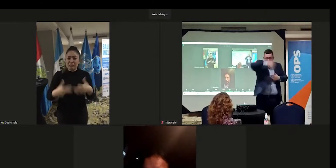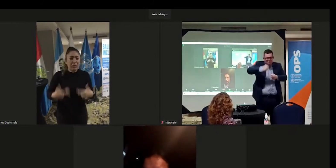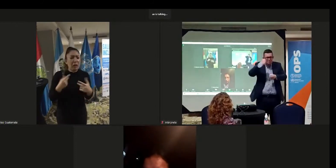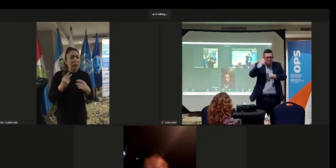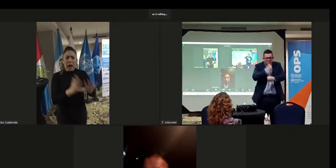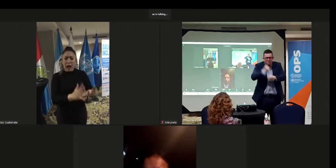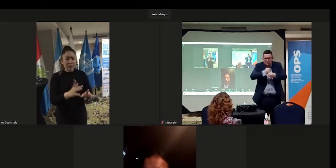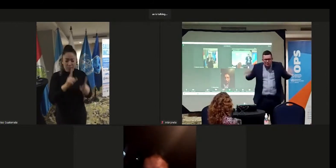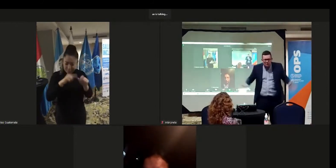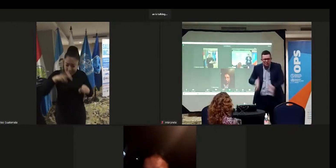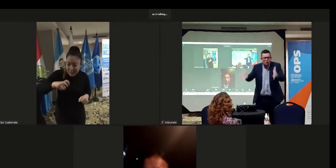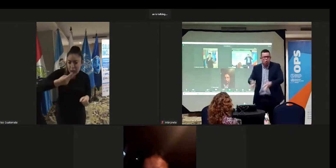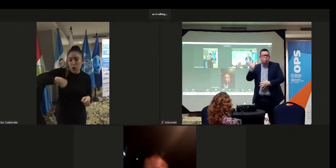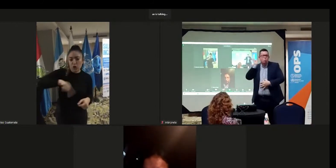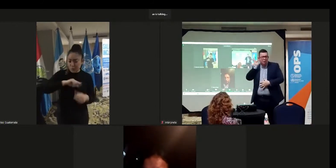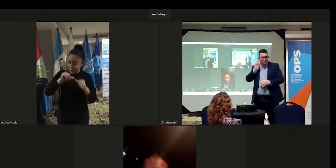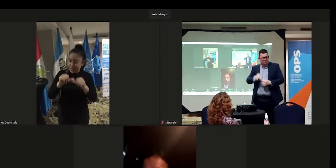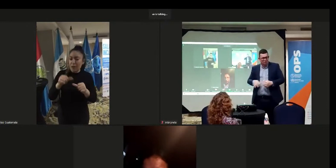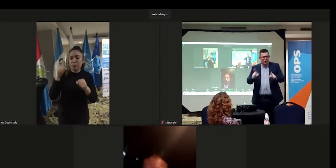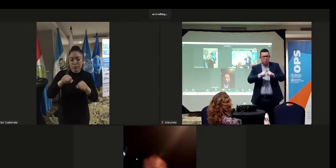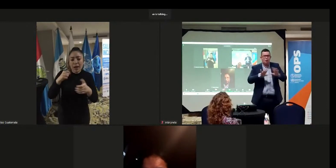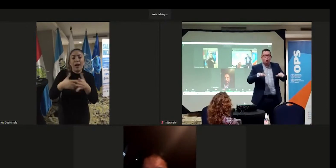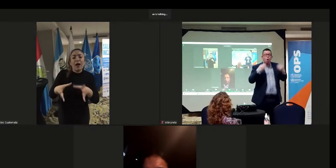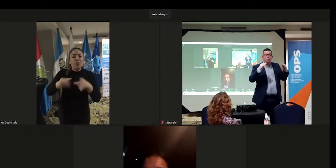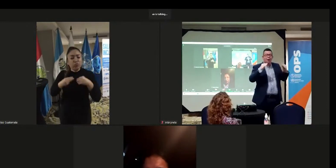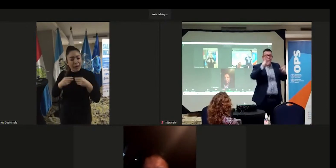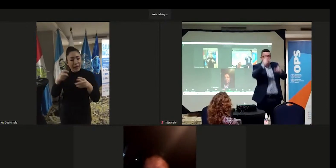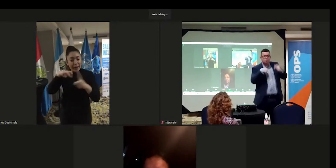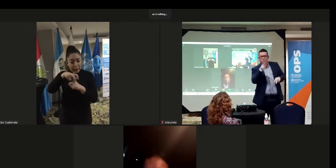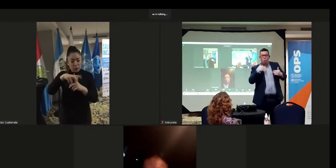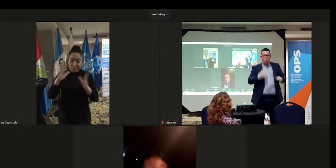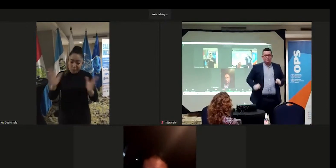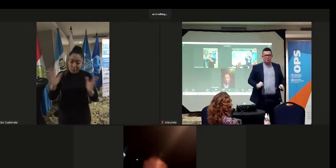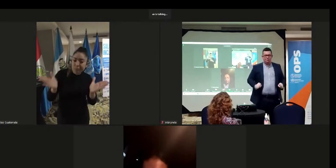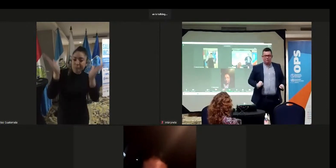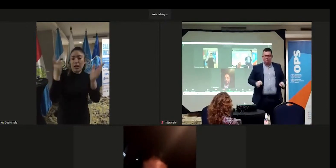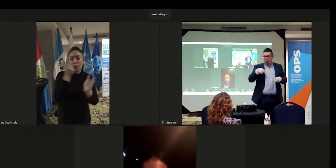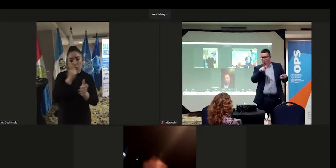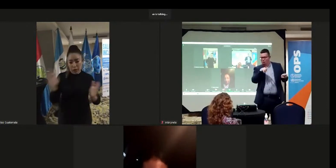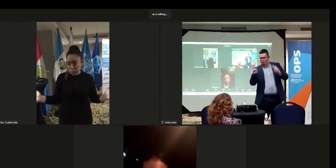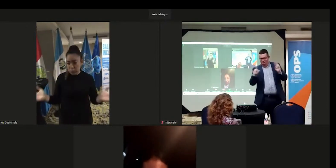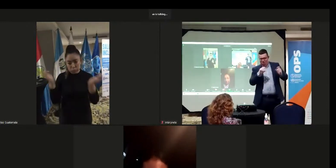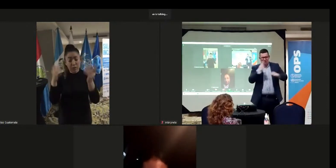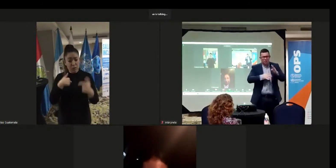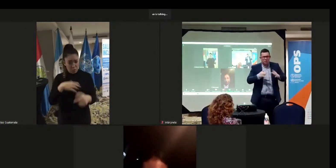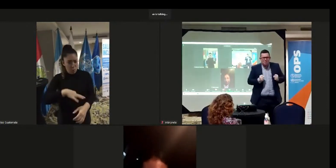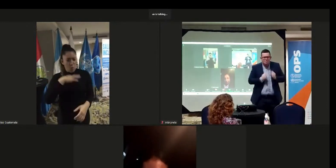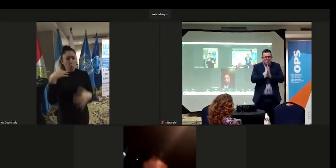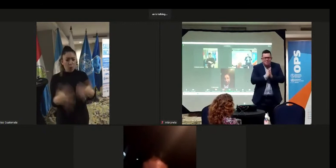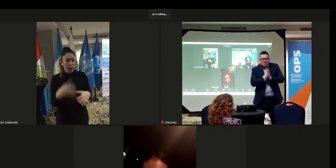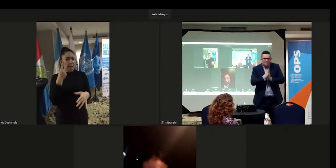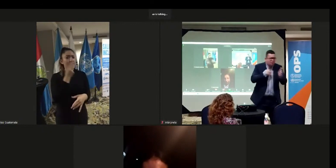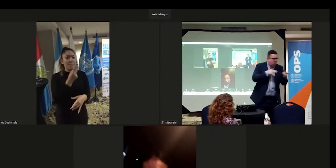y necesitan que nosotros sigamos asumiendo el reto de seguir impulsando a las mujeres. Me siento orgulloso de ver jóvenes,